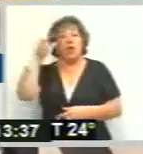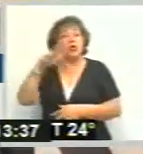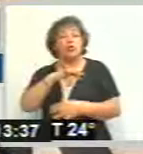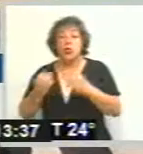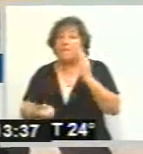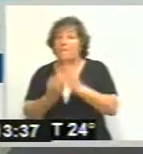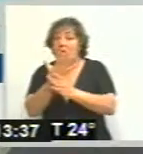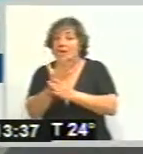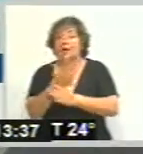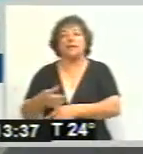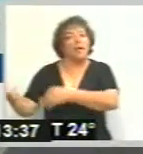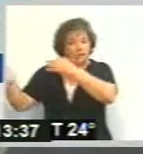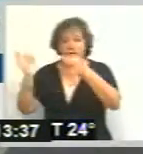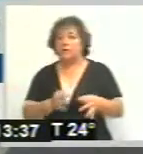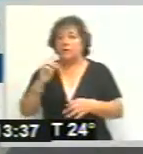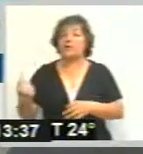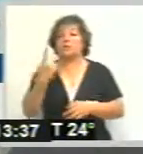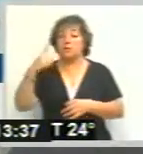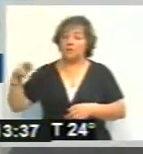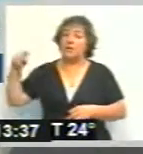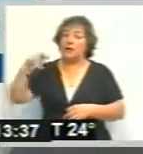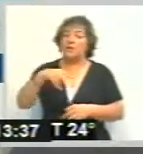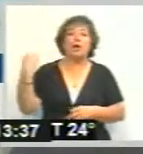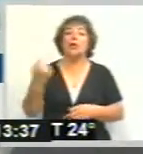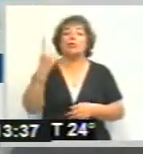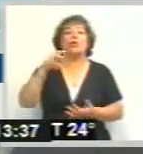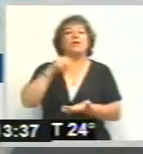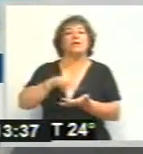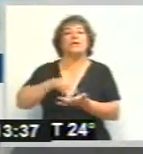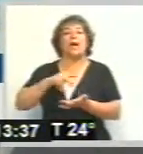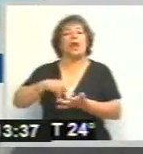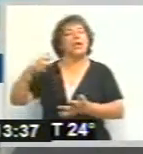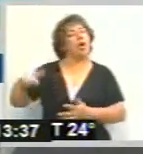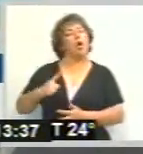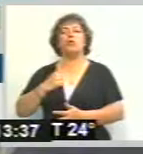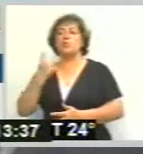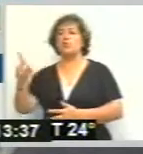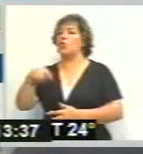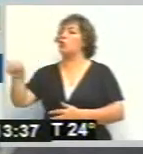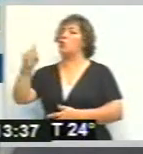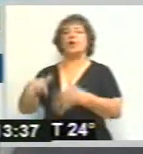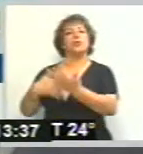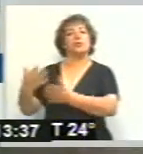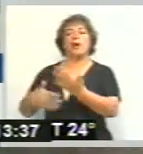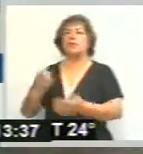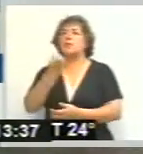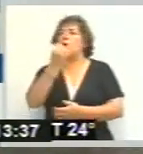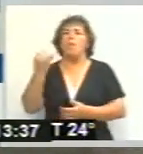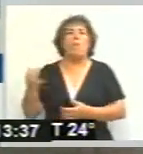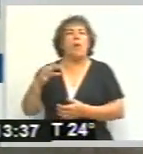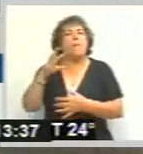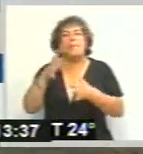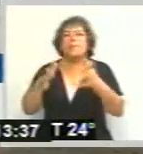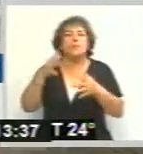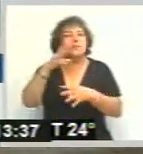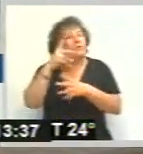recibir a los primeros peregrinos y que sepan que todos los salteños de Salta Capital estamos orgullosos de lo que ellos hacen. ¿Cuándo estiman que van a terminar